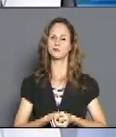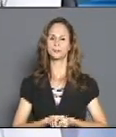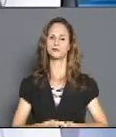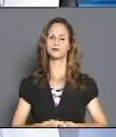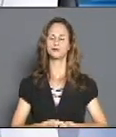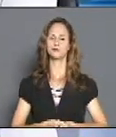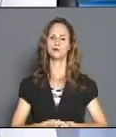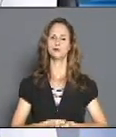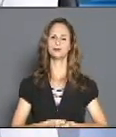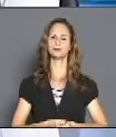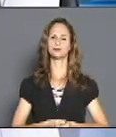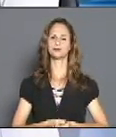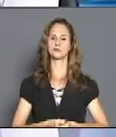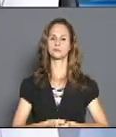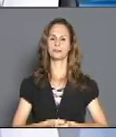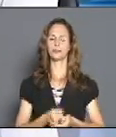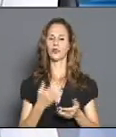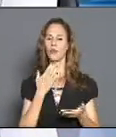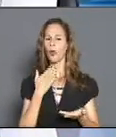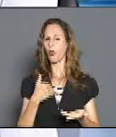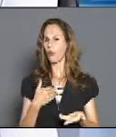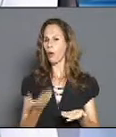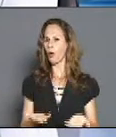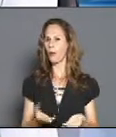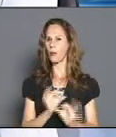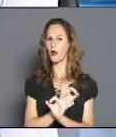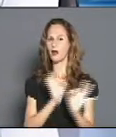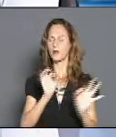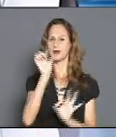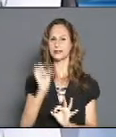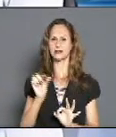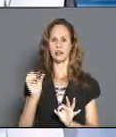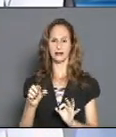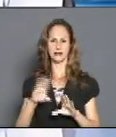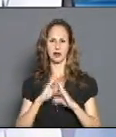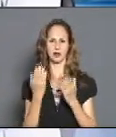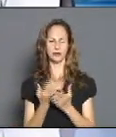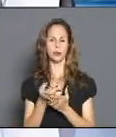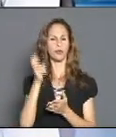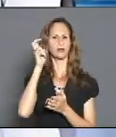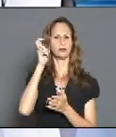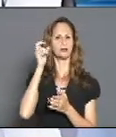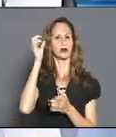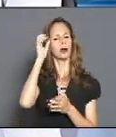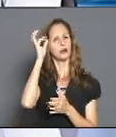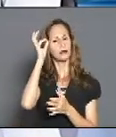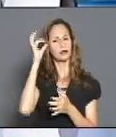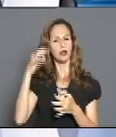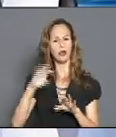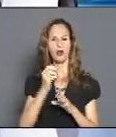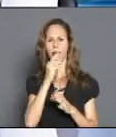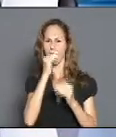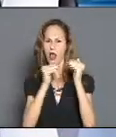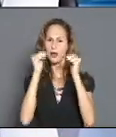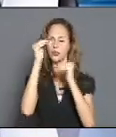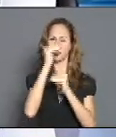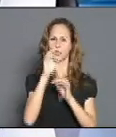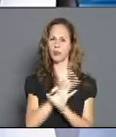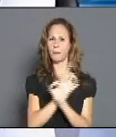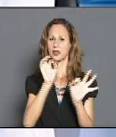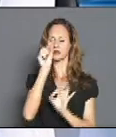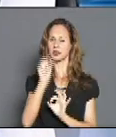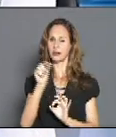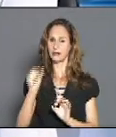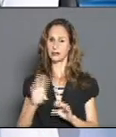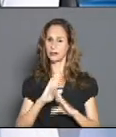información a la población acerca de lo que está ocurriendo con la especialidad de psiquiatría de adulto en estos momentos. Nuestra especialidad es una